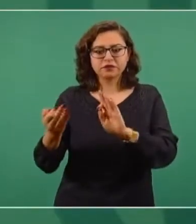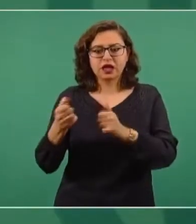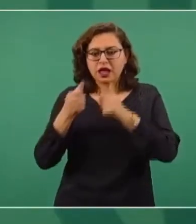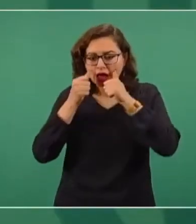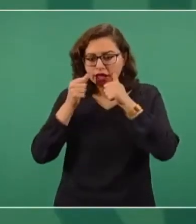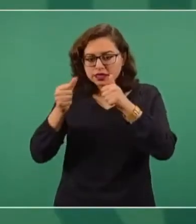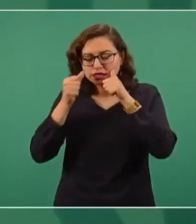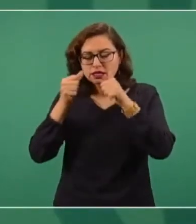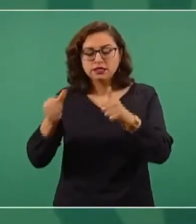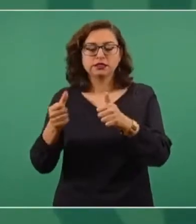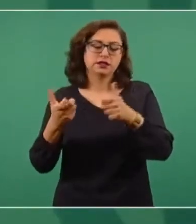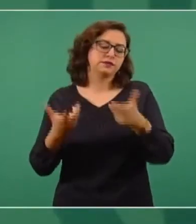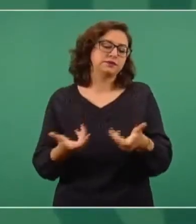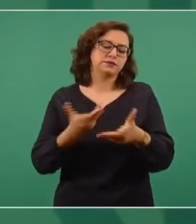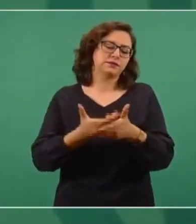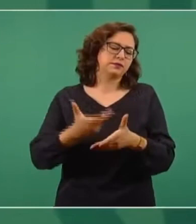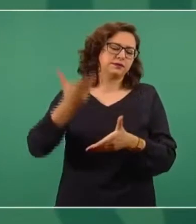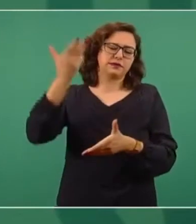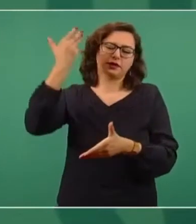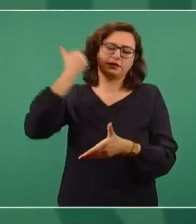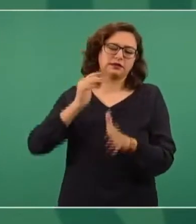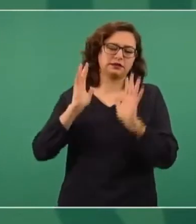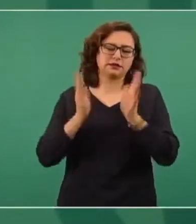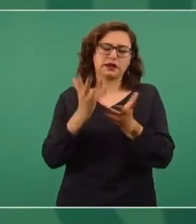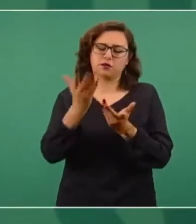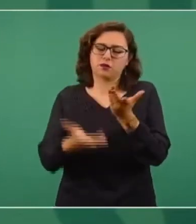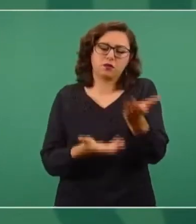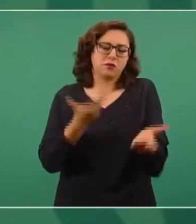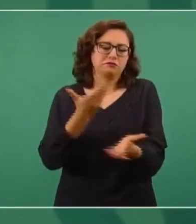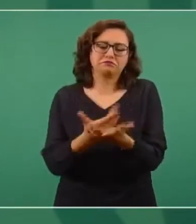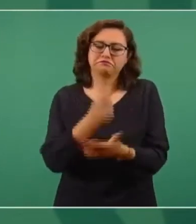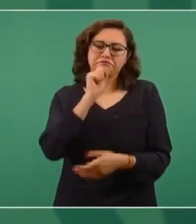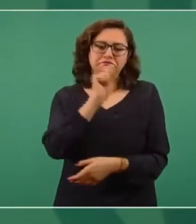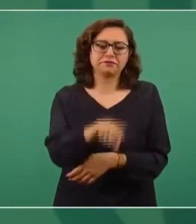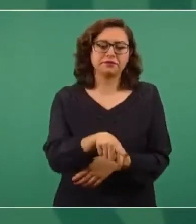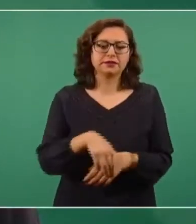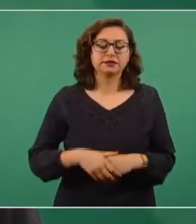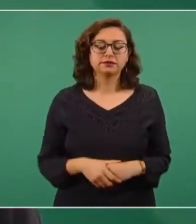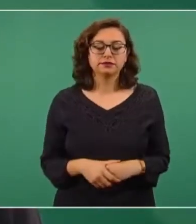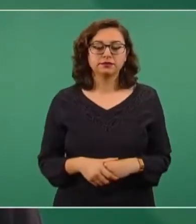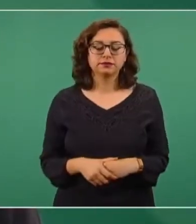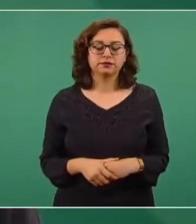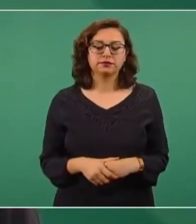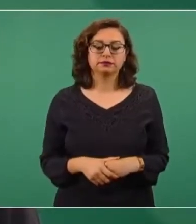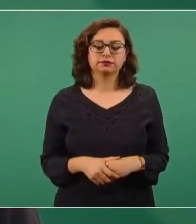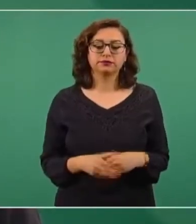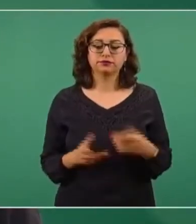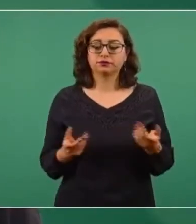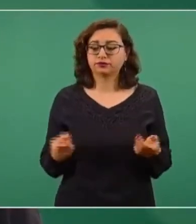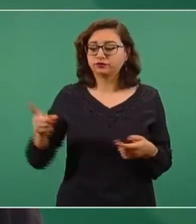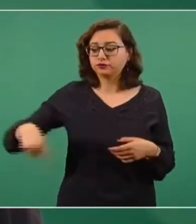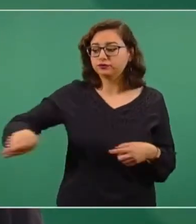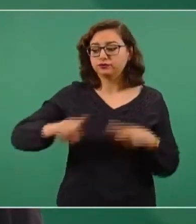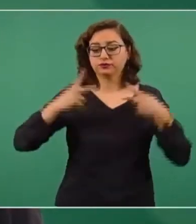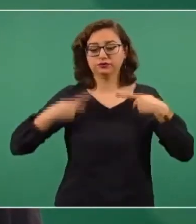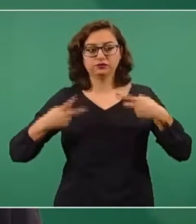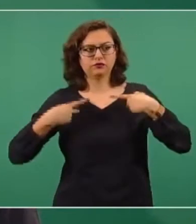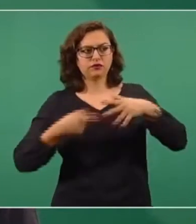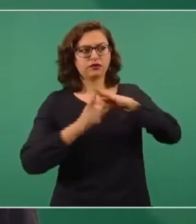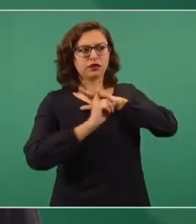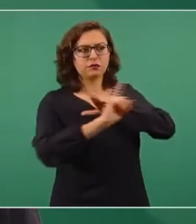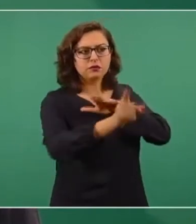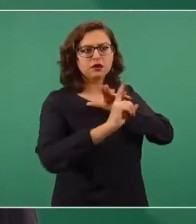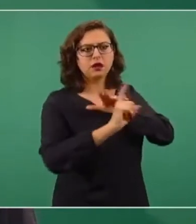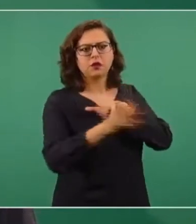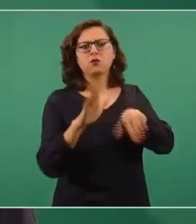propuesto desde hace mucho tiempo. El que se atiendan las causas, el